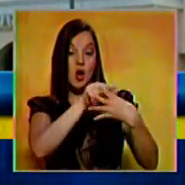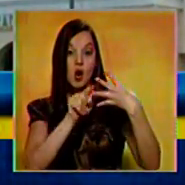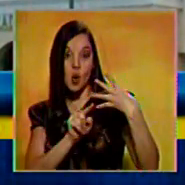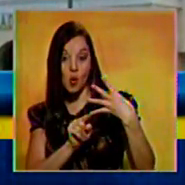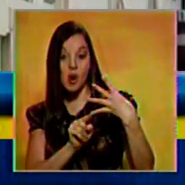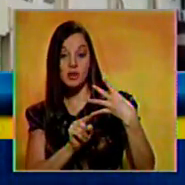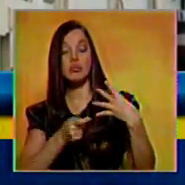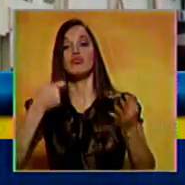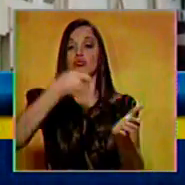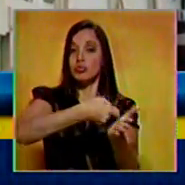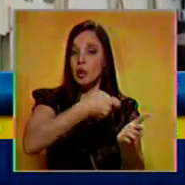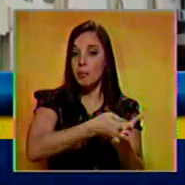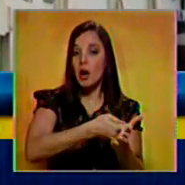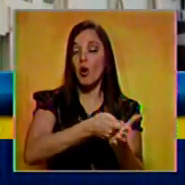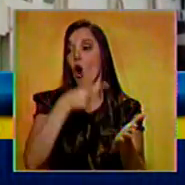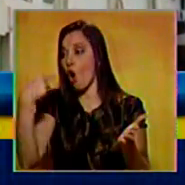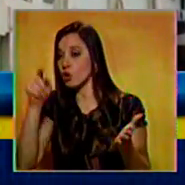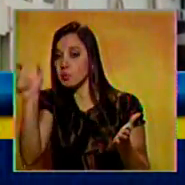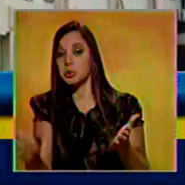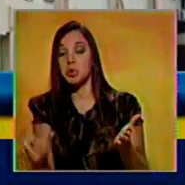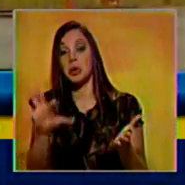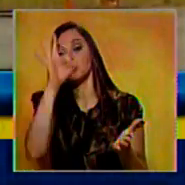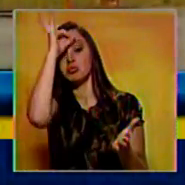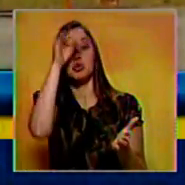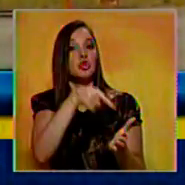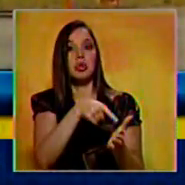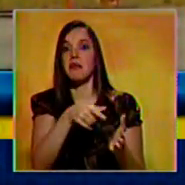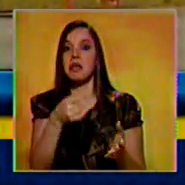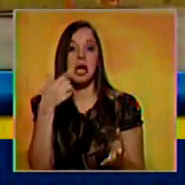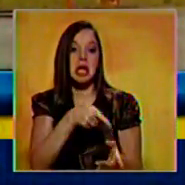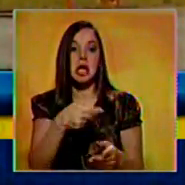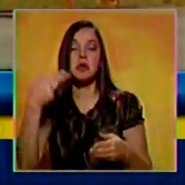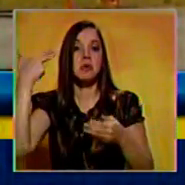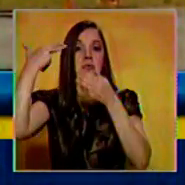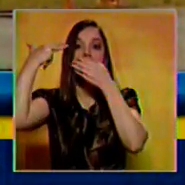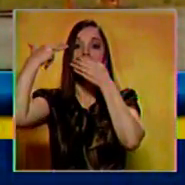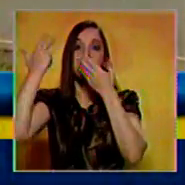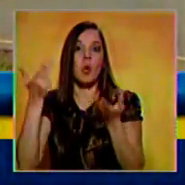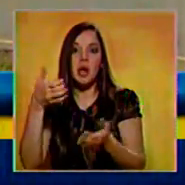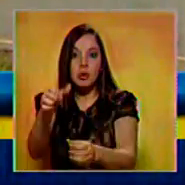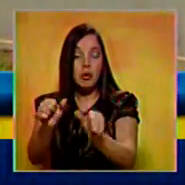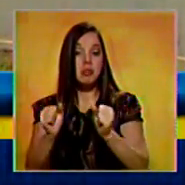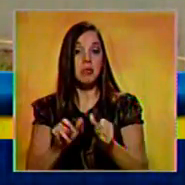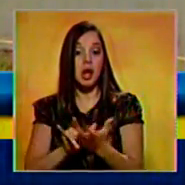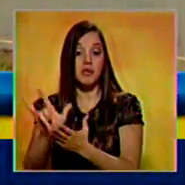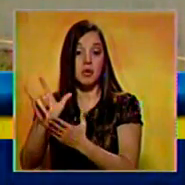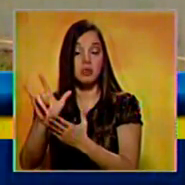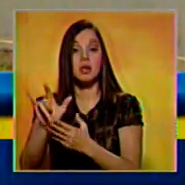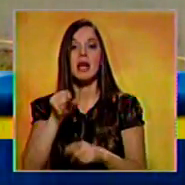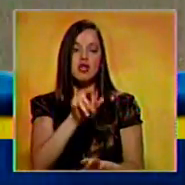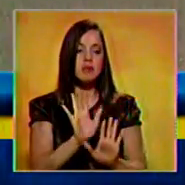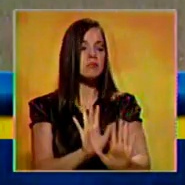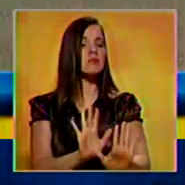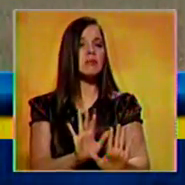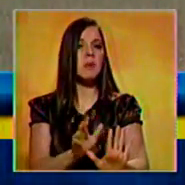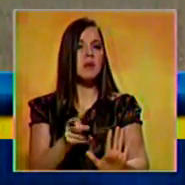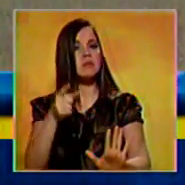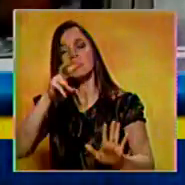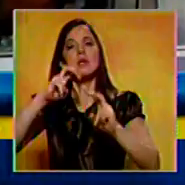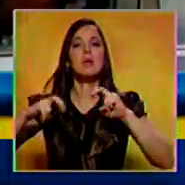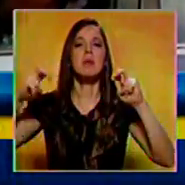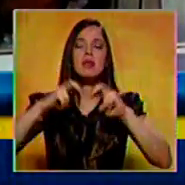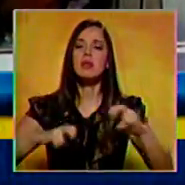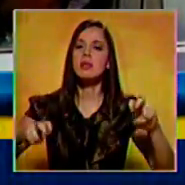conducir la aeronave y desconocían que estaba bajo secuestro judicial. El avión está incautado como parte de las investigaciones